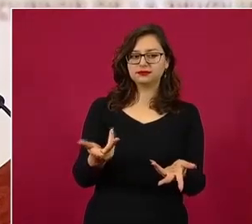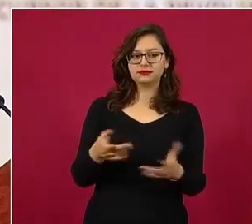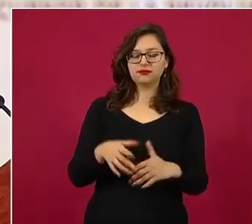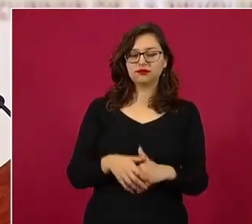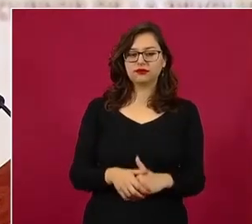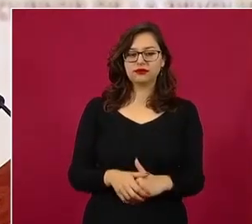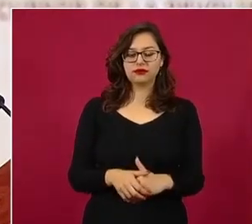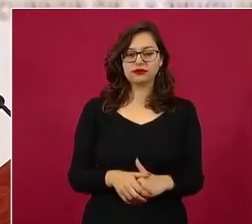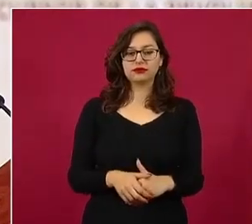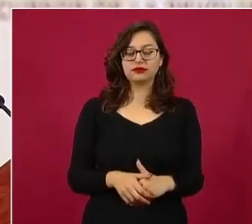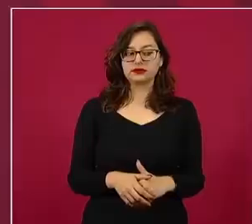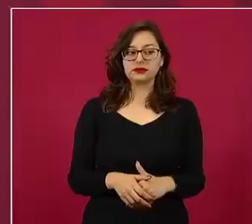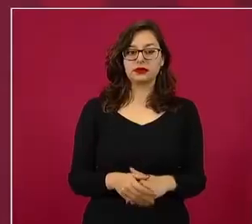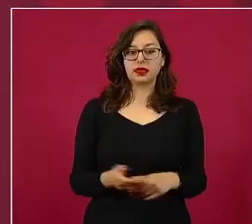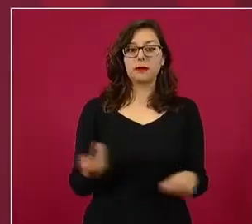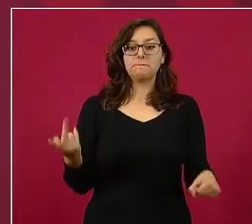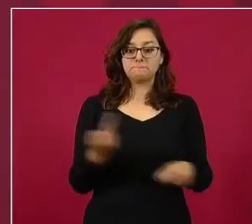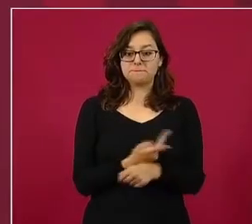No sólo eso,